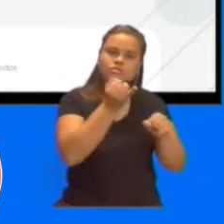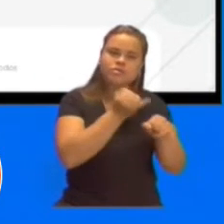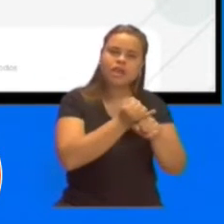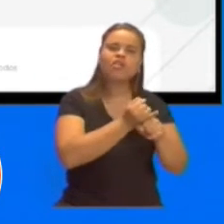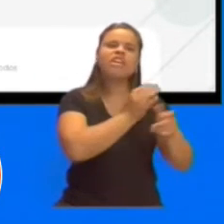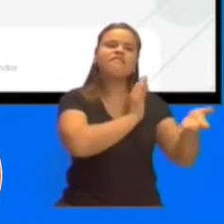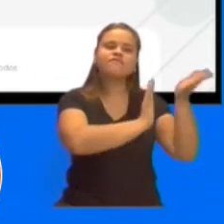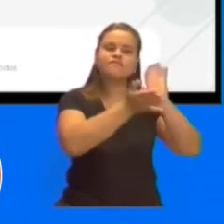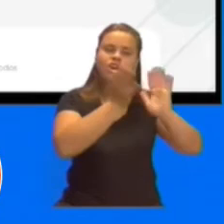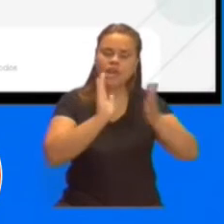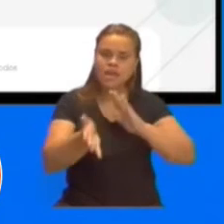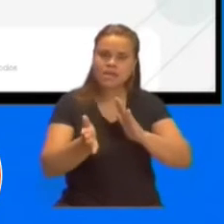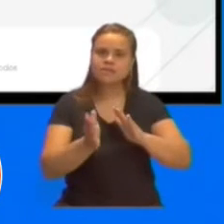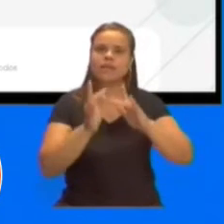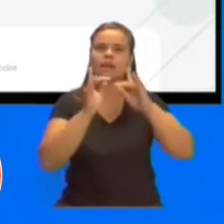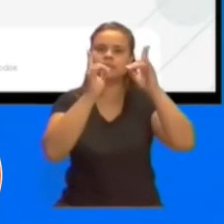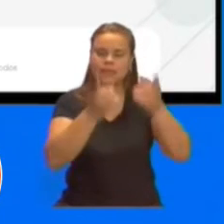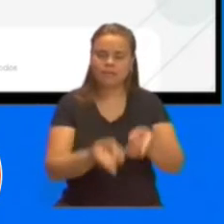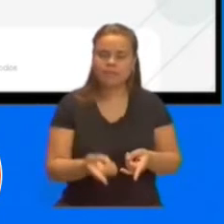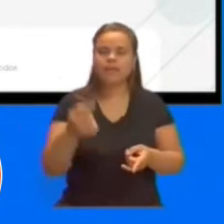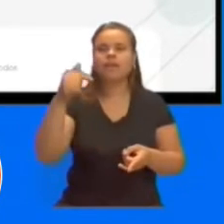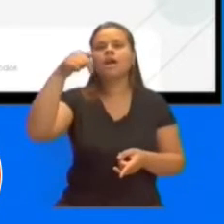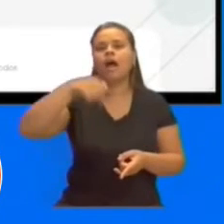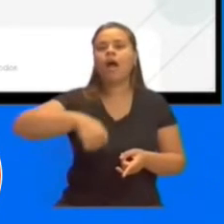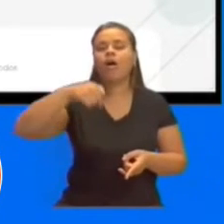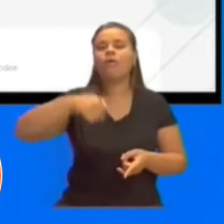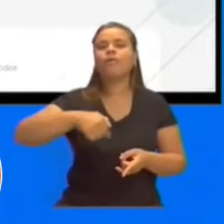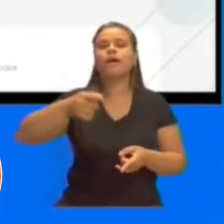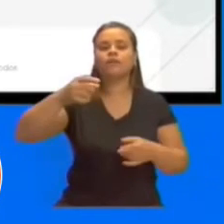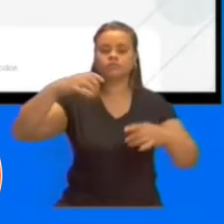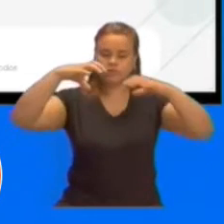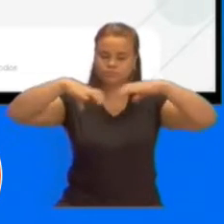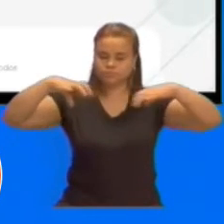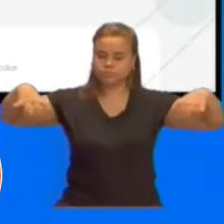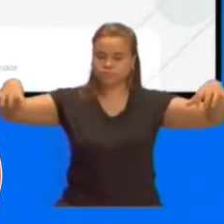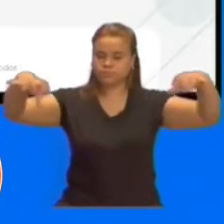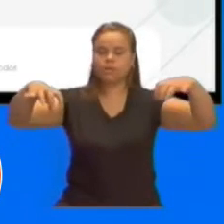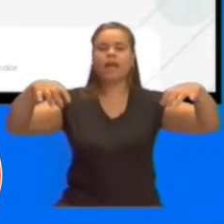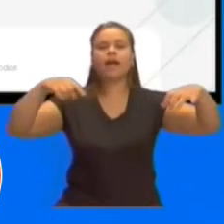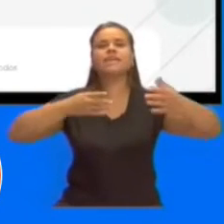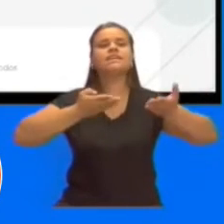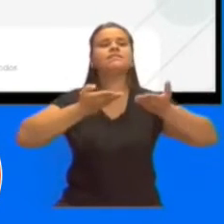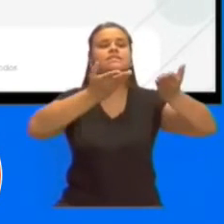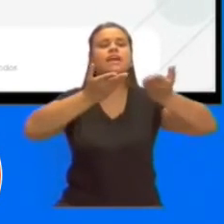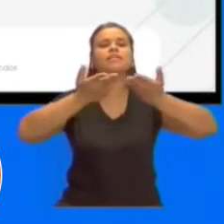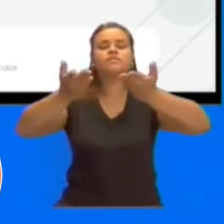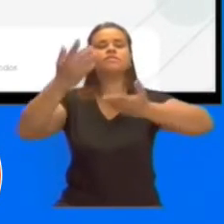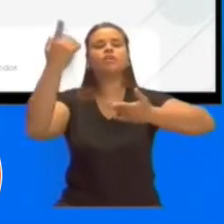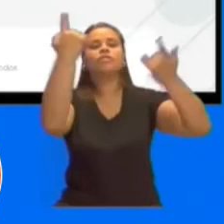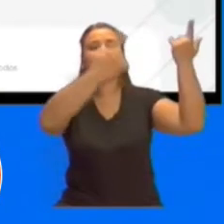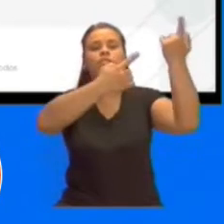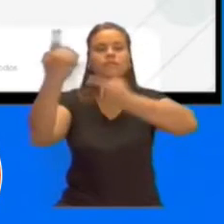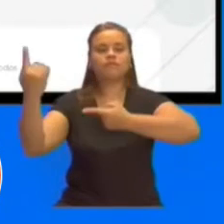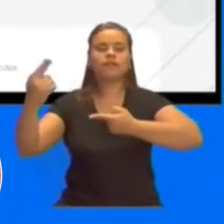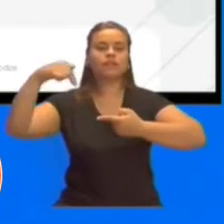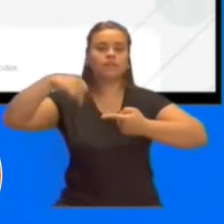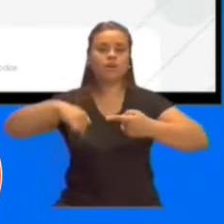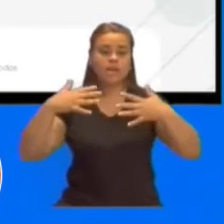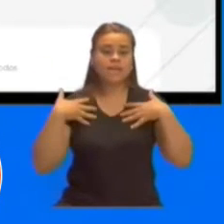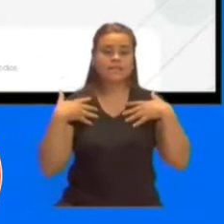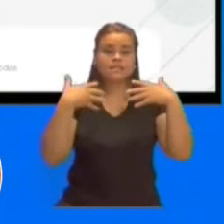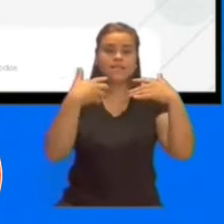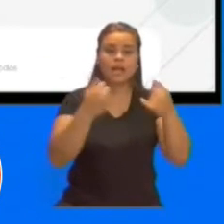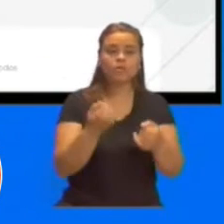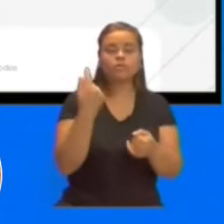Asesoría para la Prevención y Erradicación de las Violencias. Nos parece importante pensar que acceder a la salud no es solamente acceder al control de una